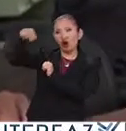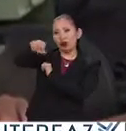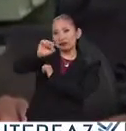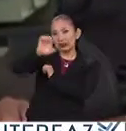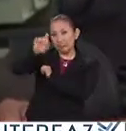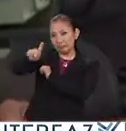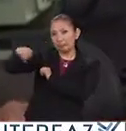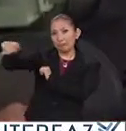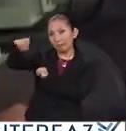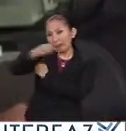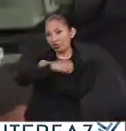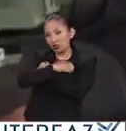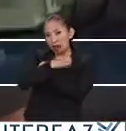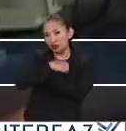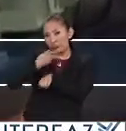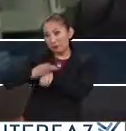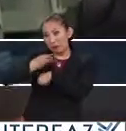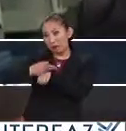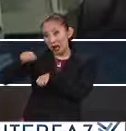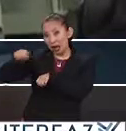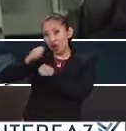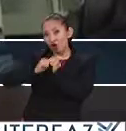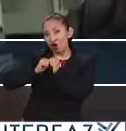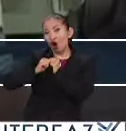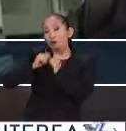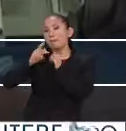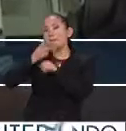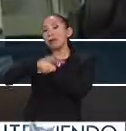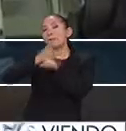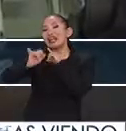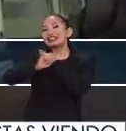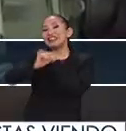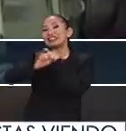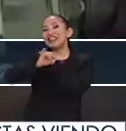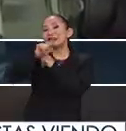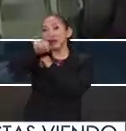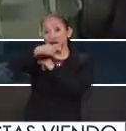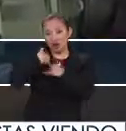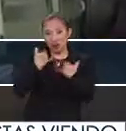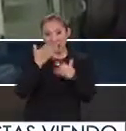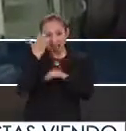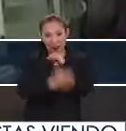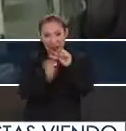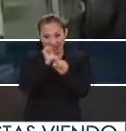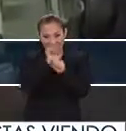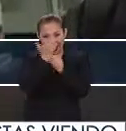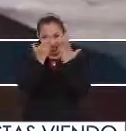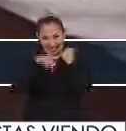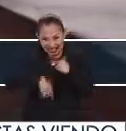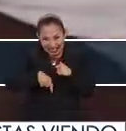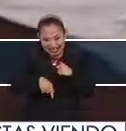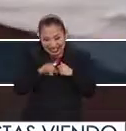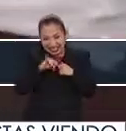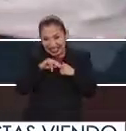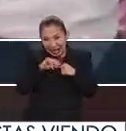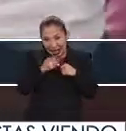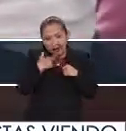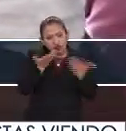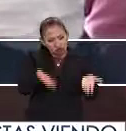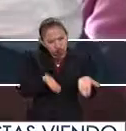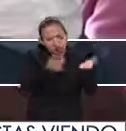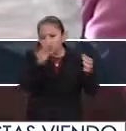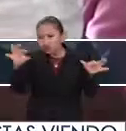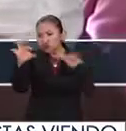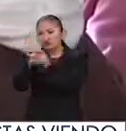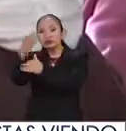la SEP, con Educación Media Superior, a través de la prepa en línea. Y lo que hacemos es que a los chicos que terminan la secundaria, los promocionamos y los